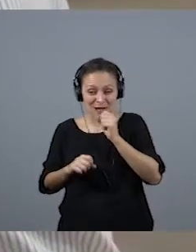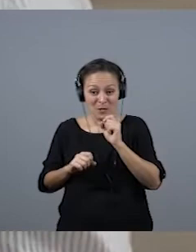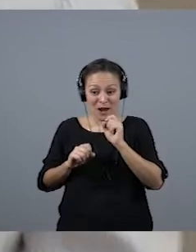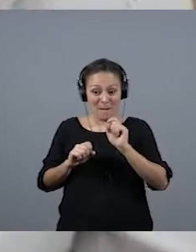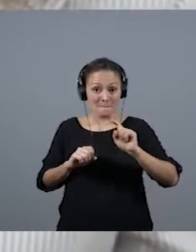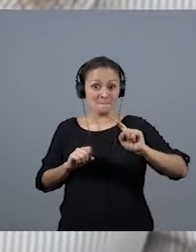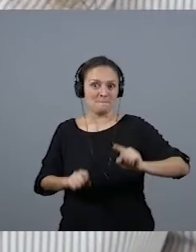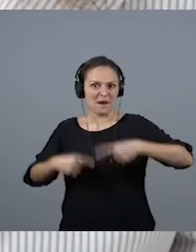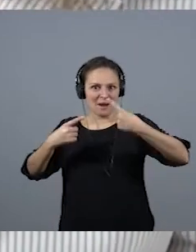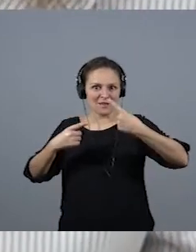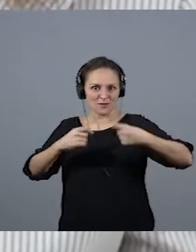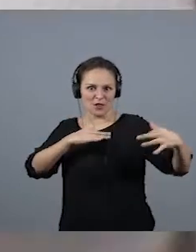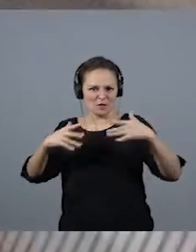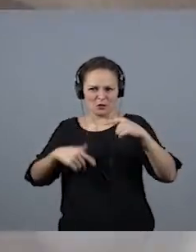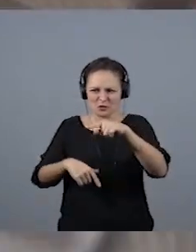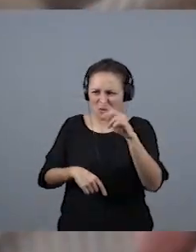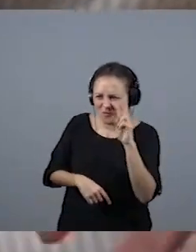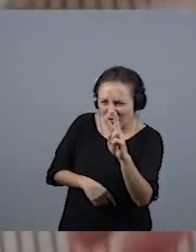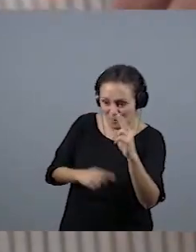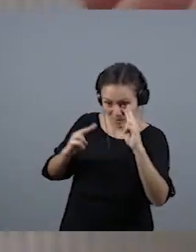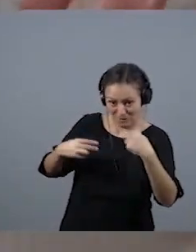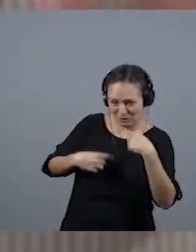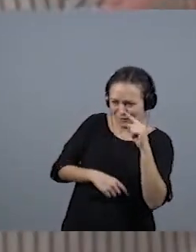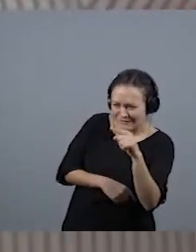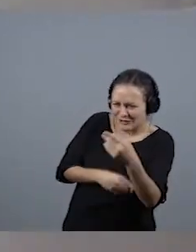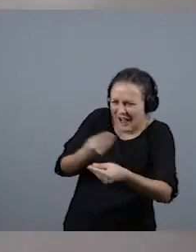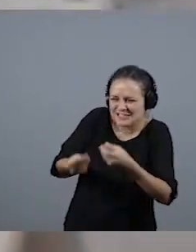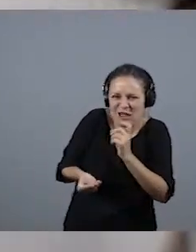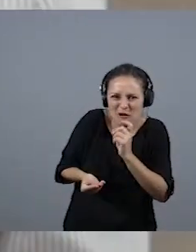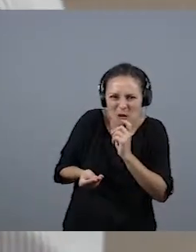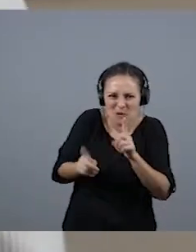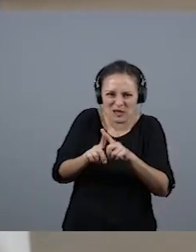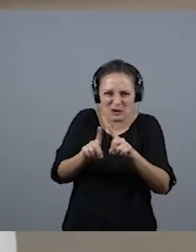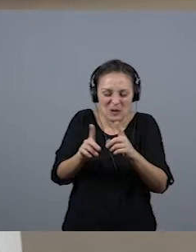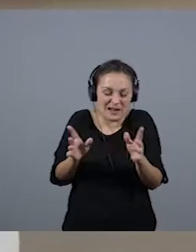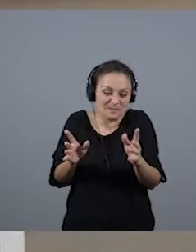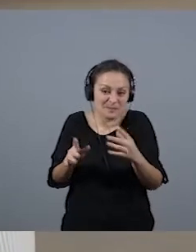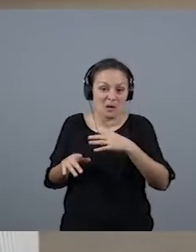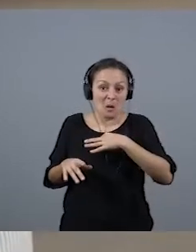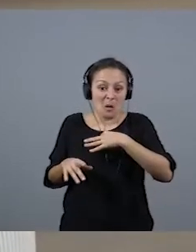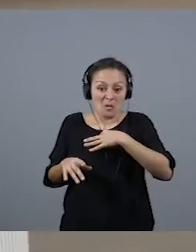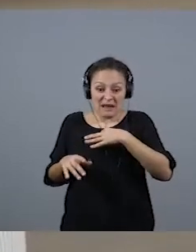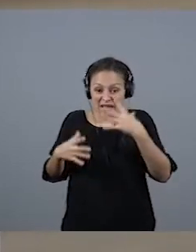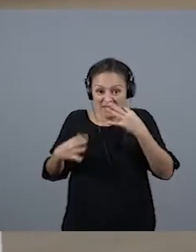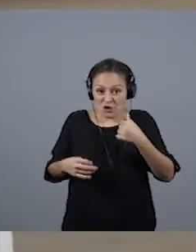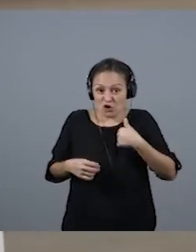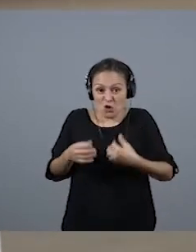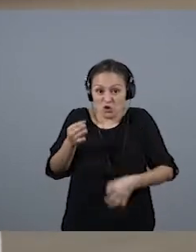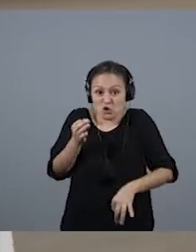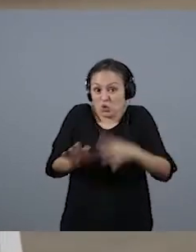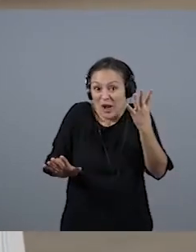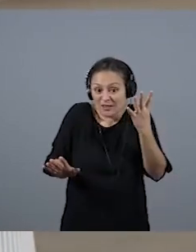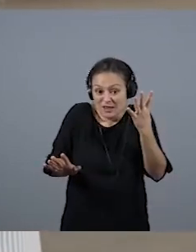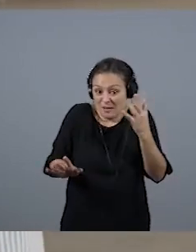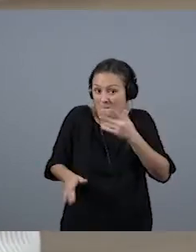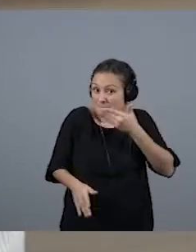fútbol y digo, pero ¿cómo hacía yo esto? ¿A quién se le ocurre esta voz? Y solo puedo decir que soy una afortunada, una privilegiada